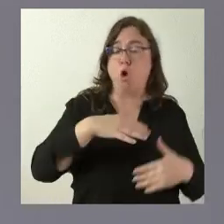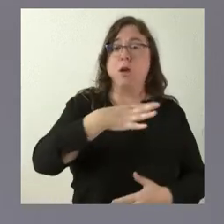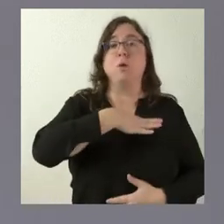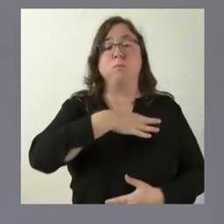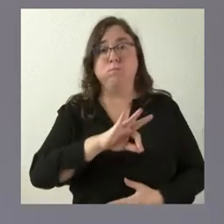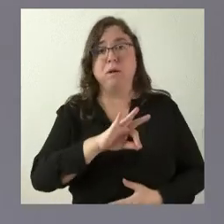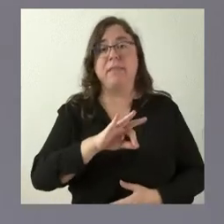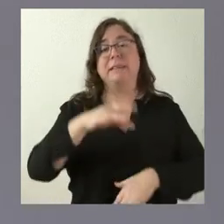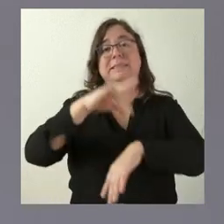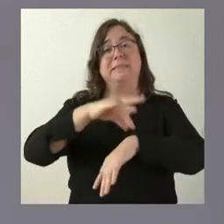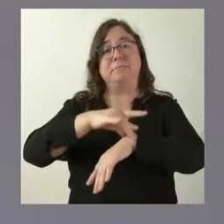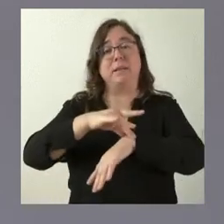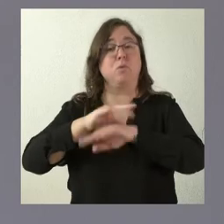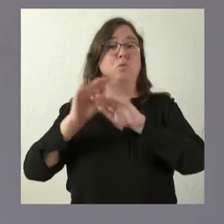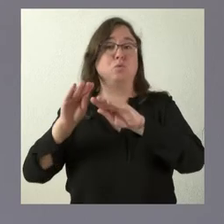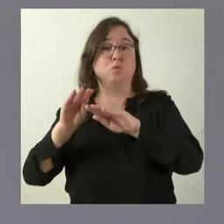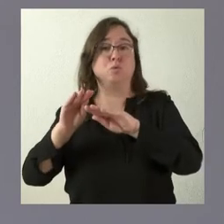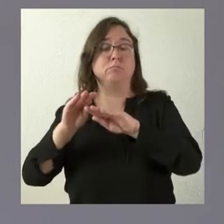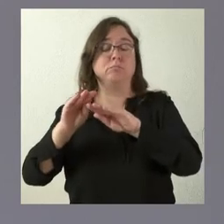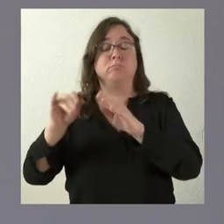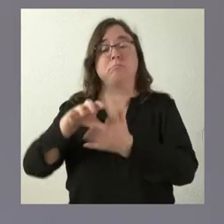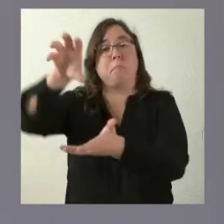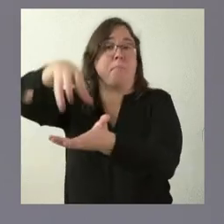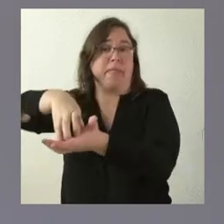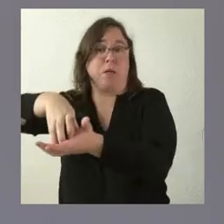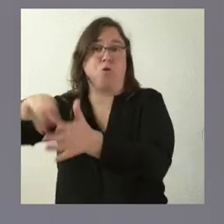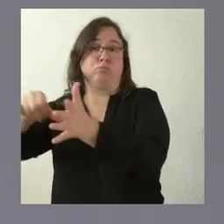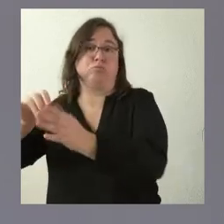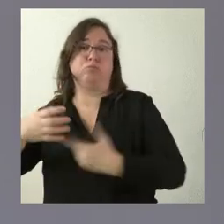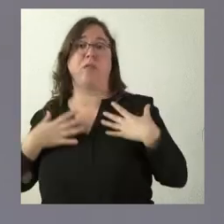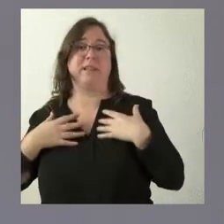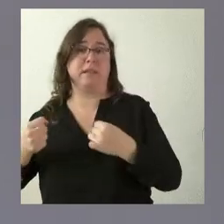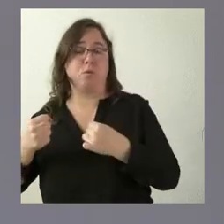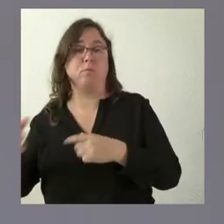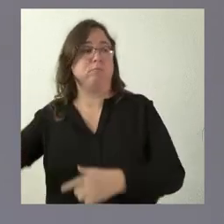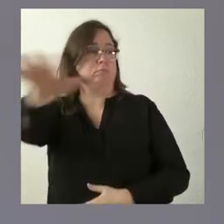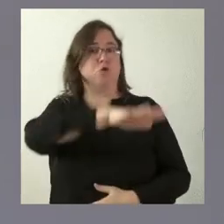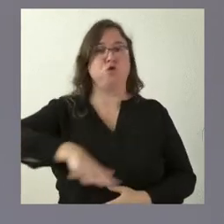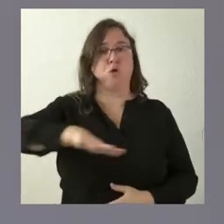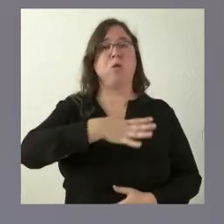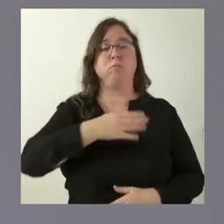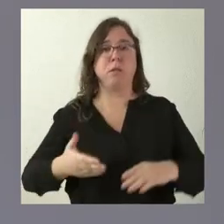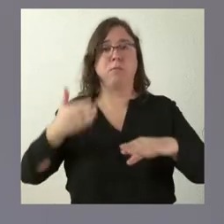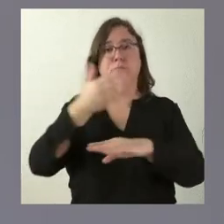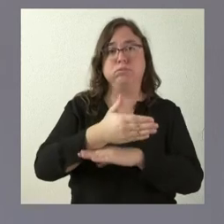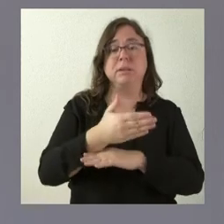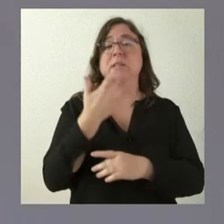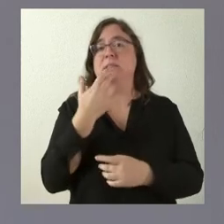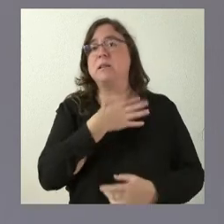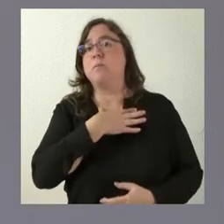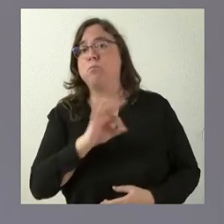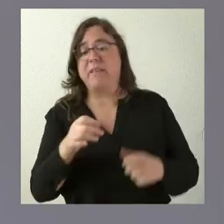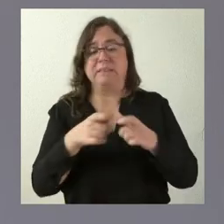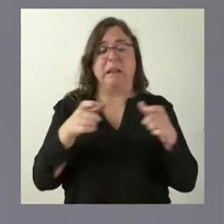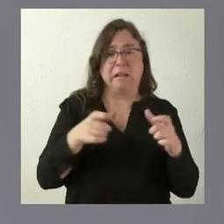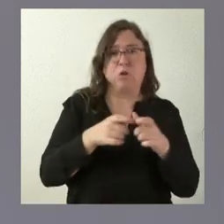esté prestando servicios en el SACIL, que también tiene esa finalidad porque lógicamente atiende a todo el personal que pueda tener o pueda no tener incluso tarjeta